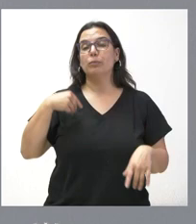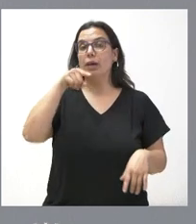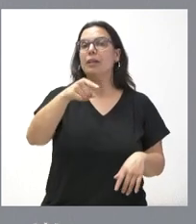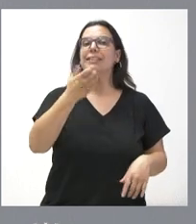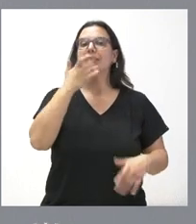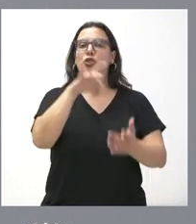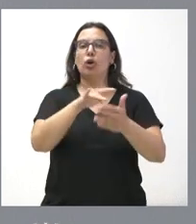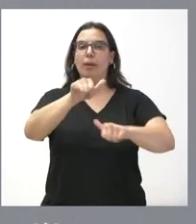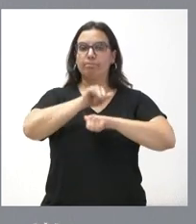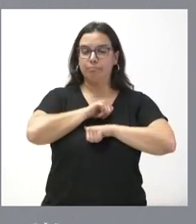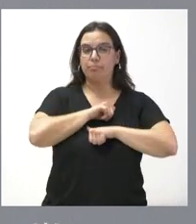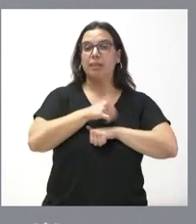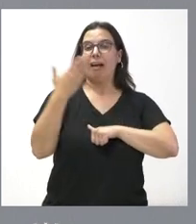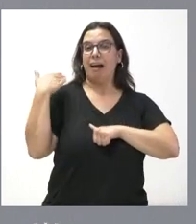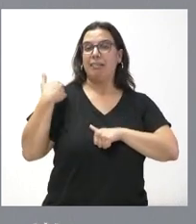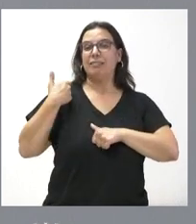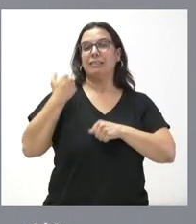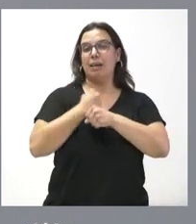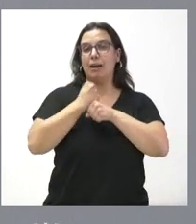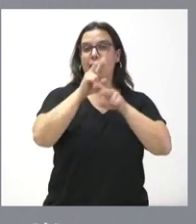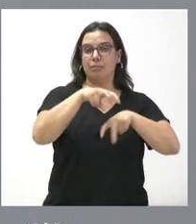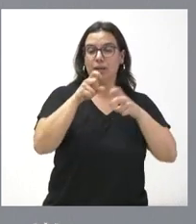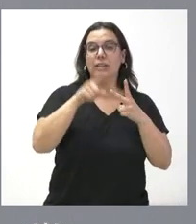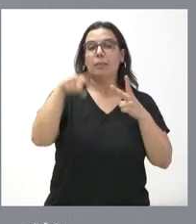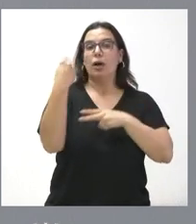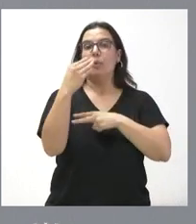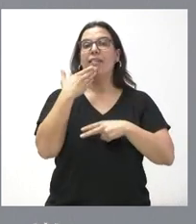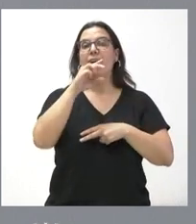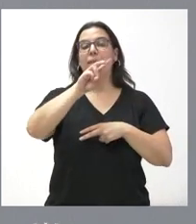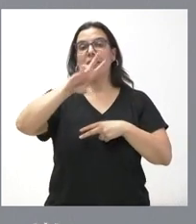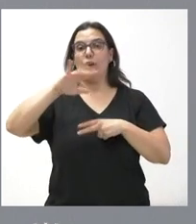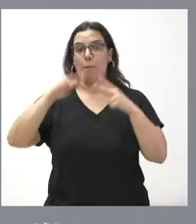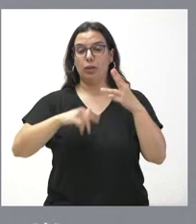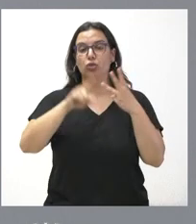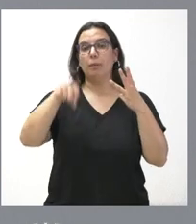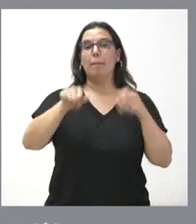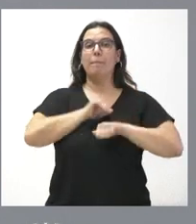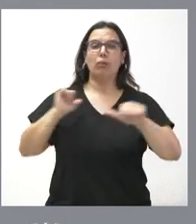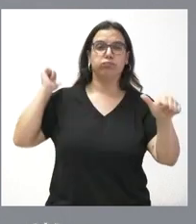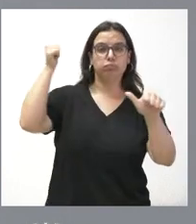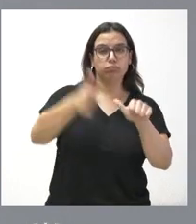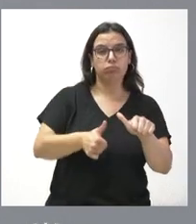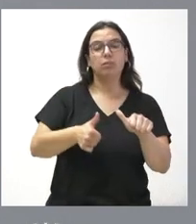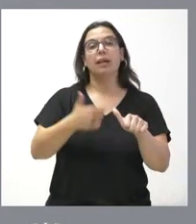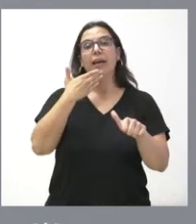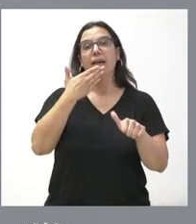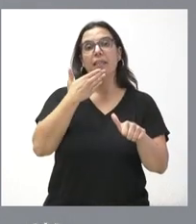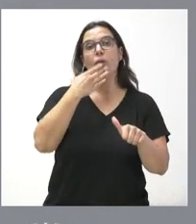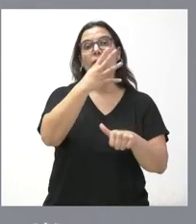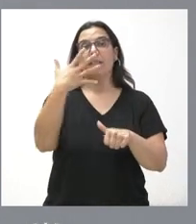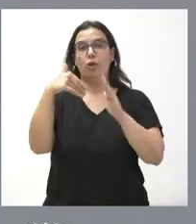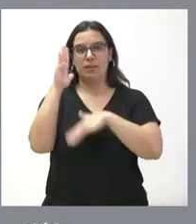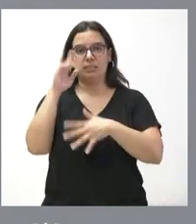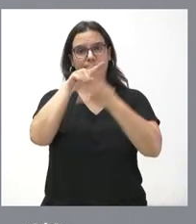del sector de la minería, jóvenes menores de 35 años y parados de larga duración y desempleados mayores de 45